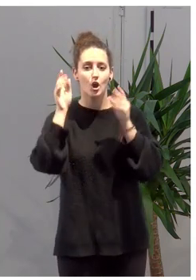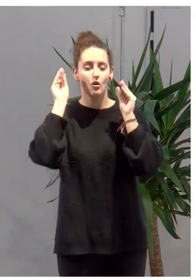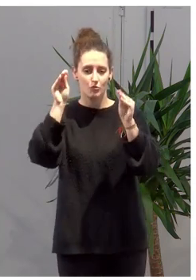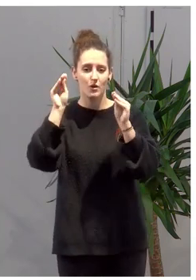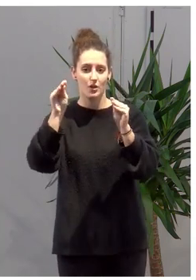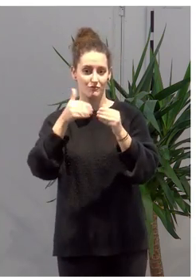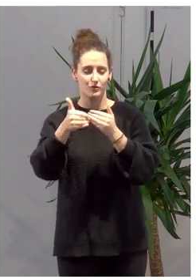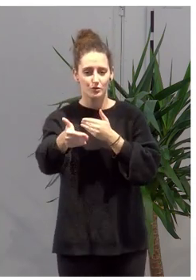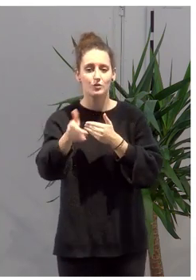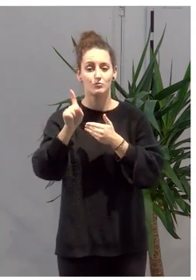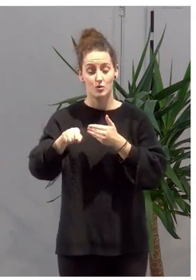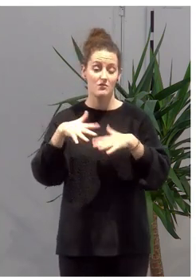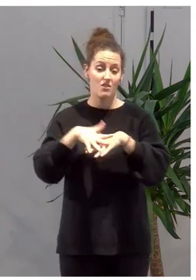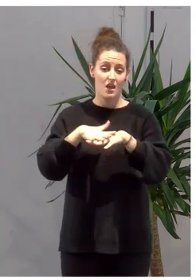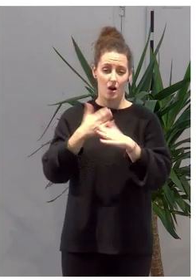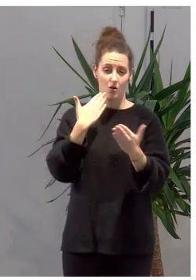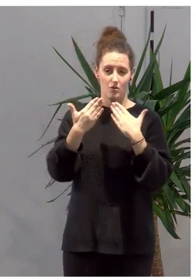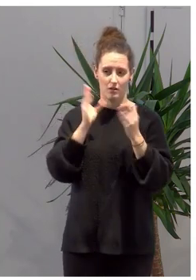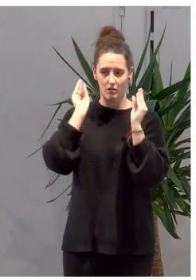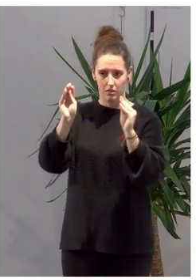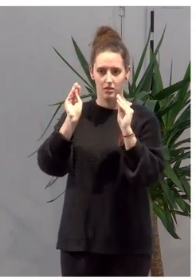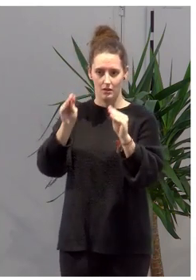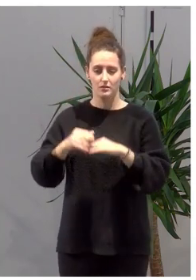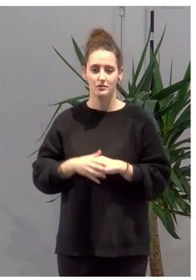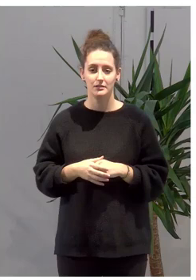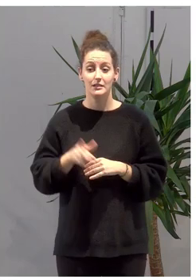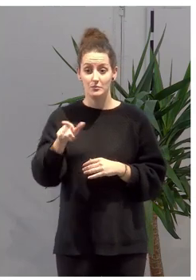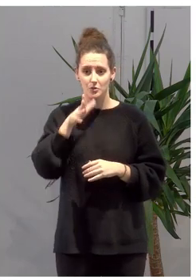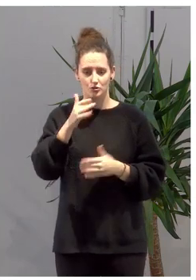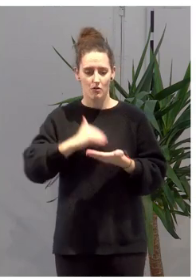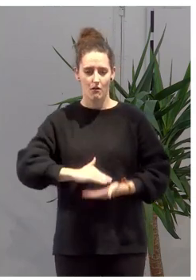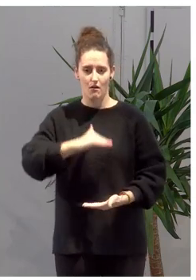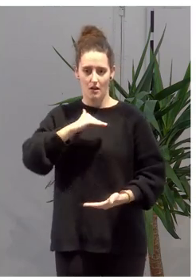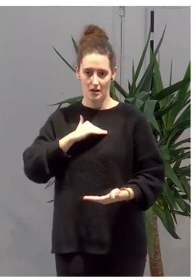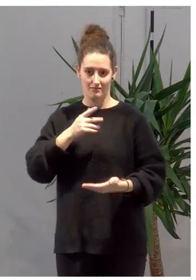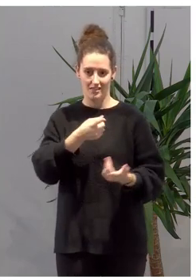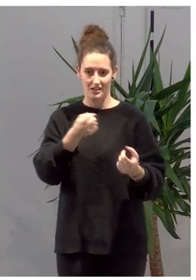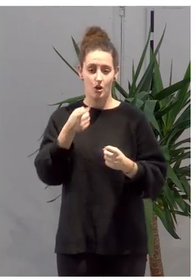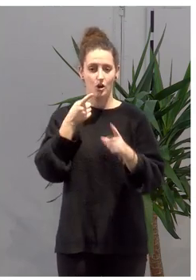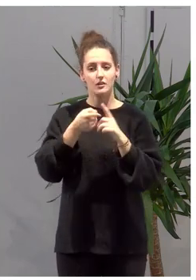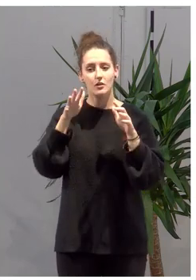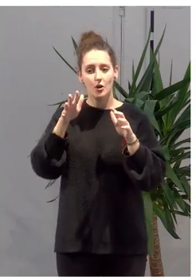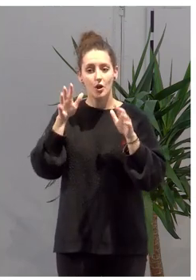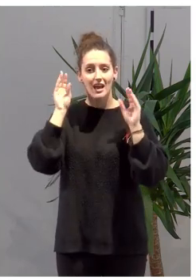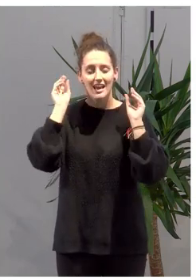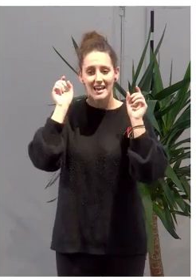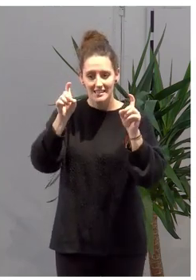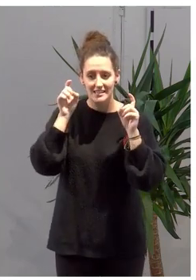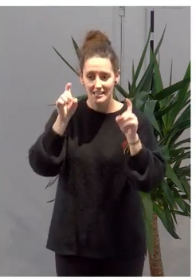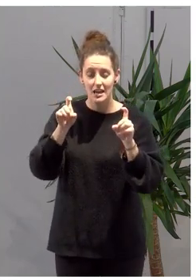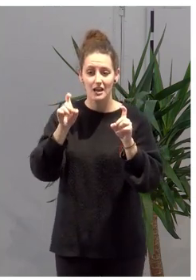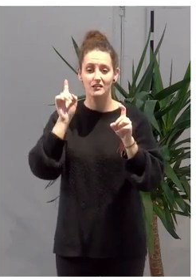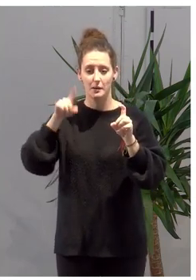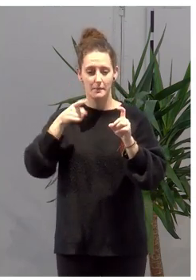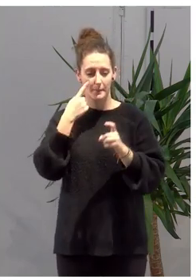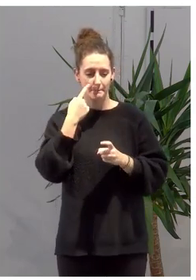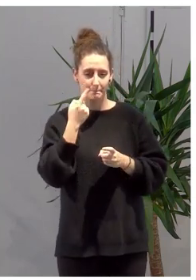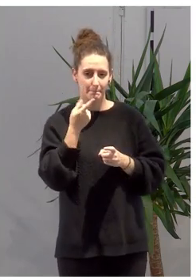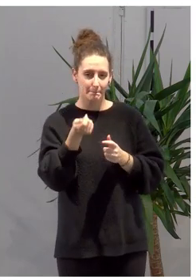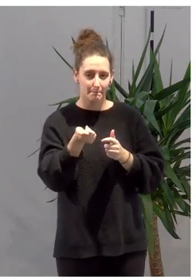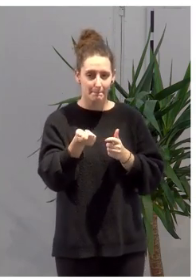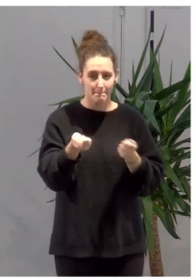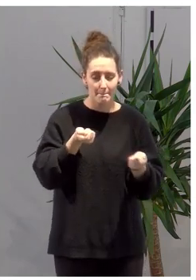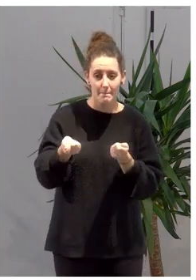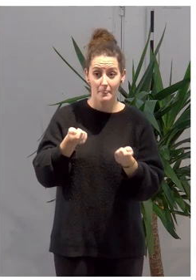red. Así tendrán las competencias necesarias para enseñar y para supervisar a estos nuevos